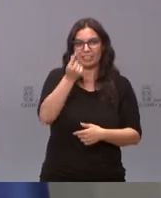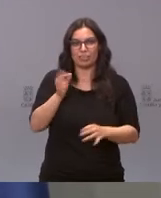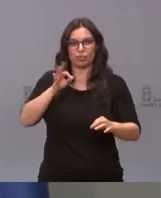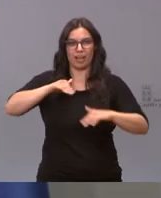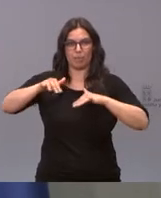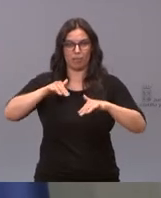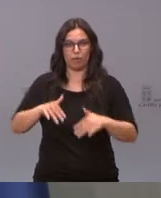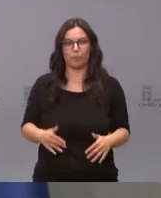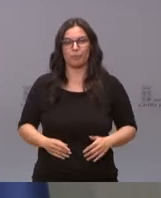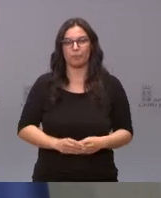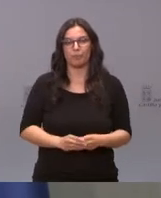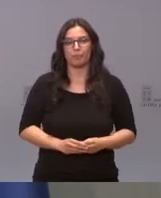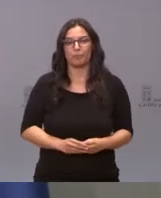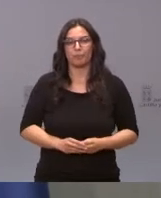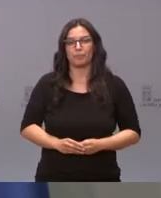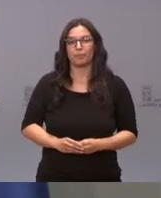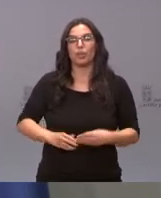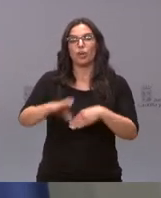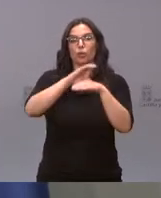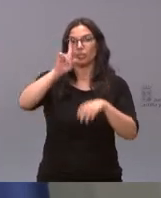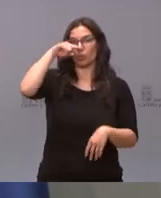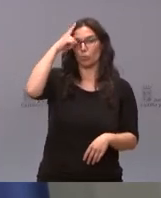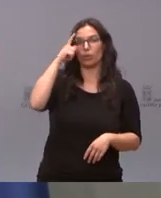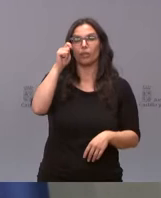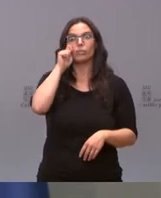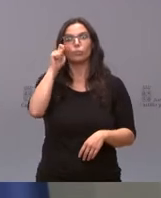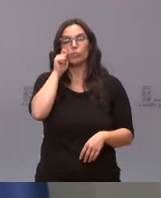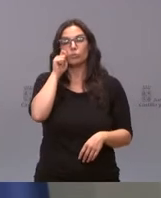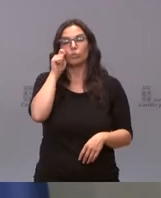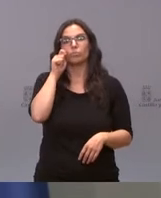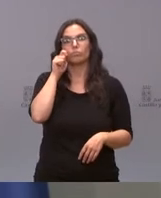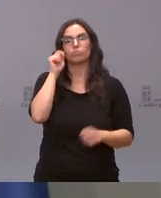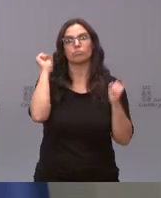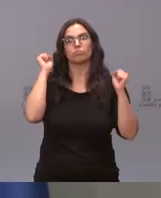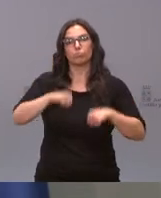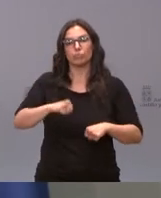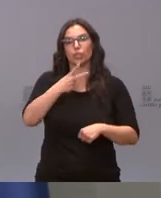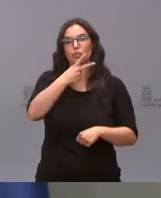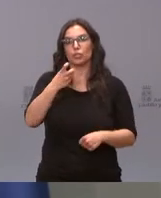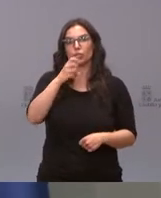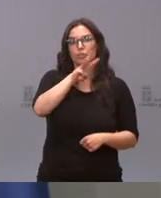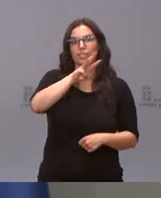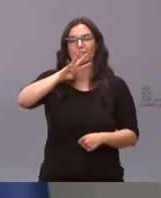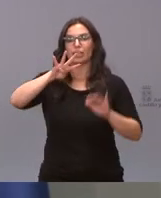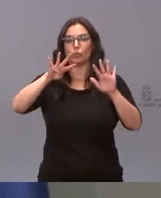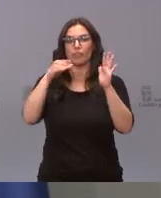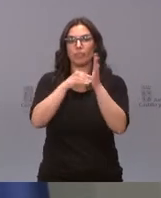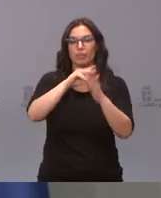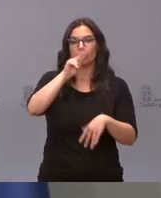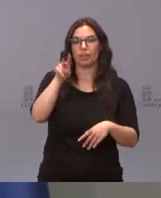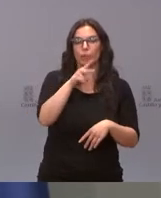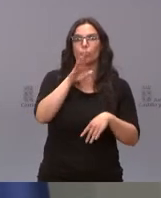La Consejería de Cultura y Turismo aprueba 239.000 euros para actuaciones